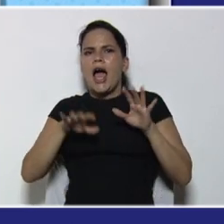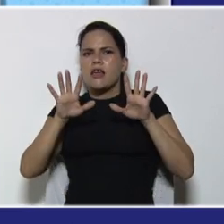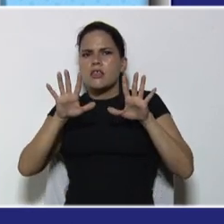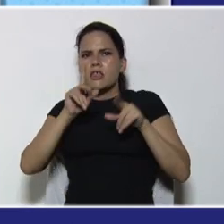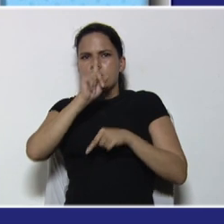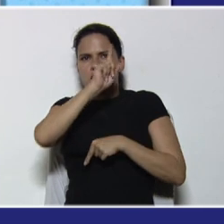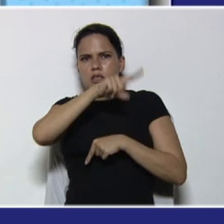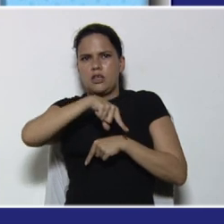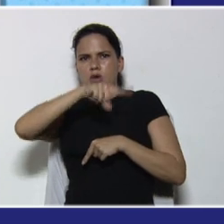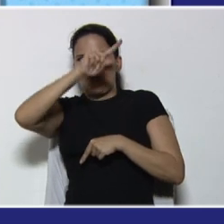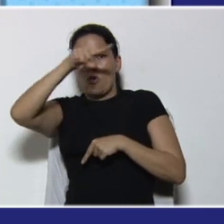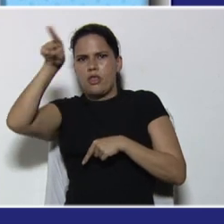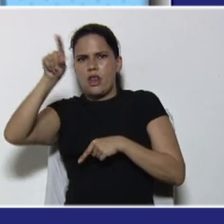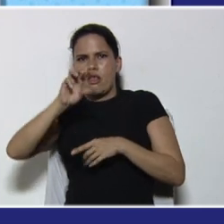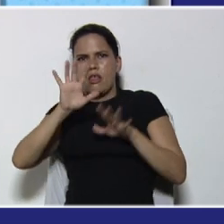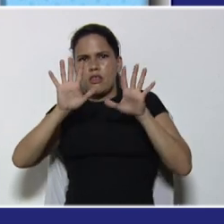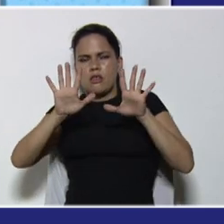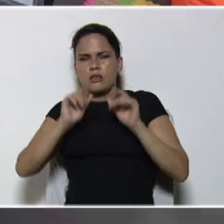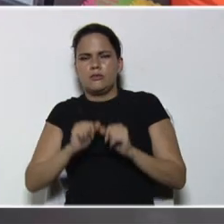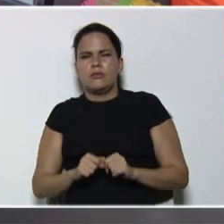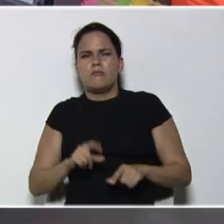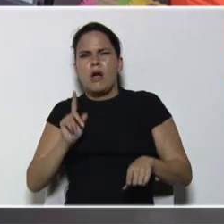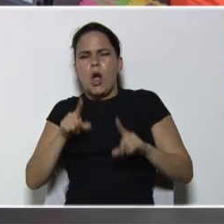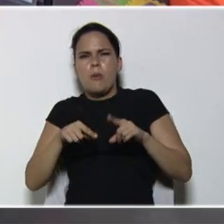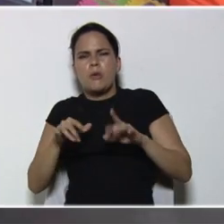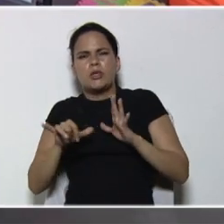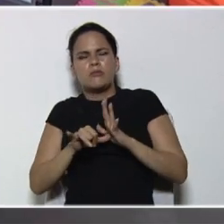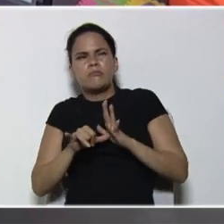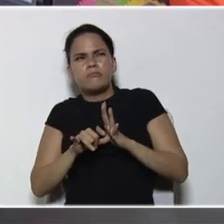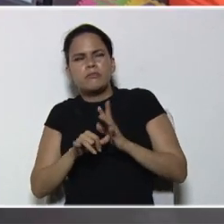resultado es, aproximadamente, a,